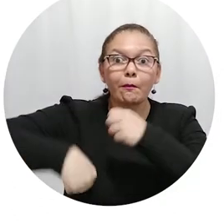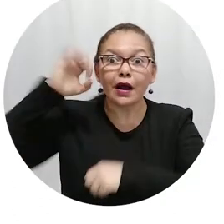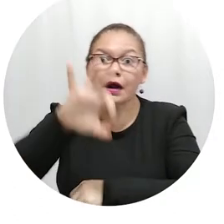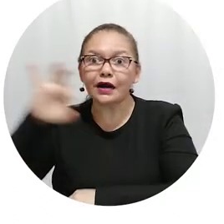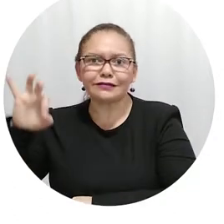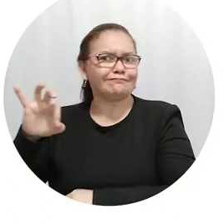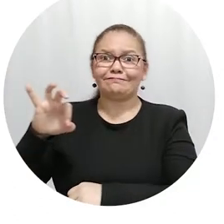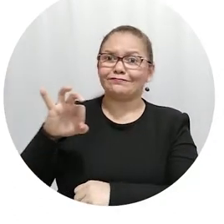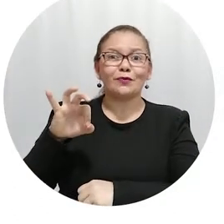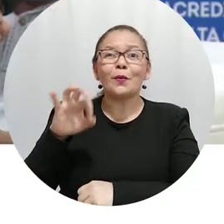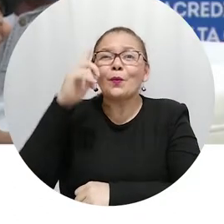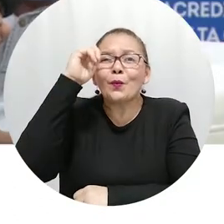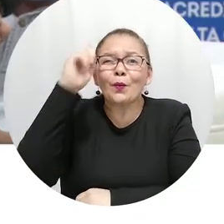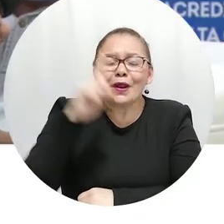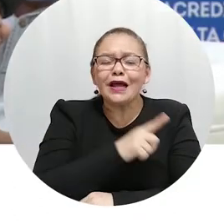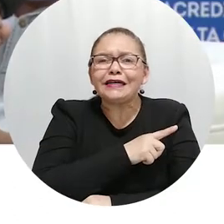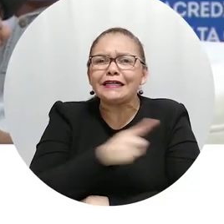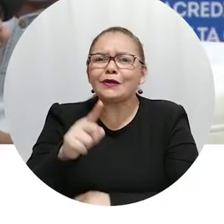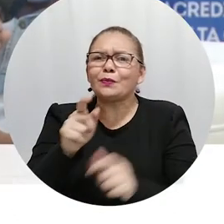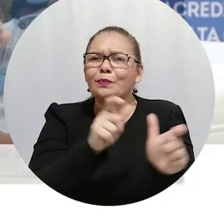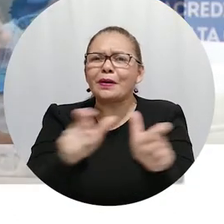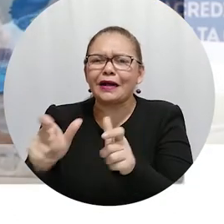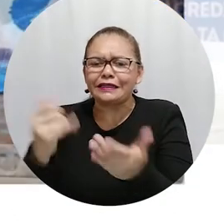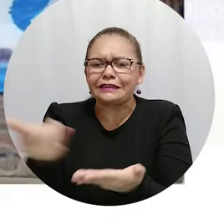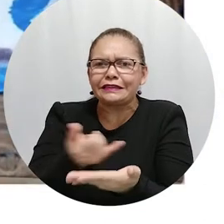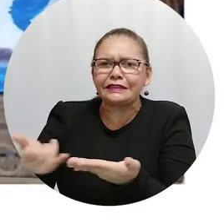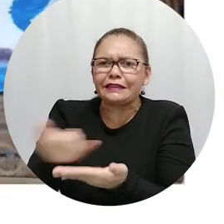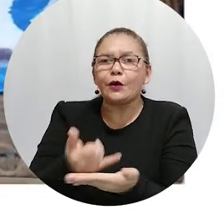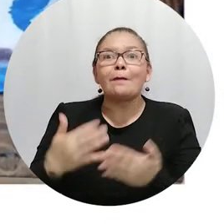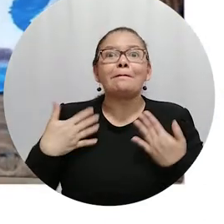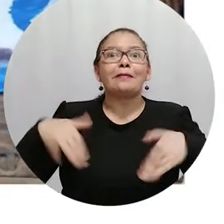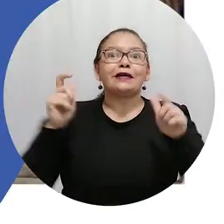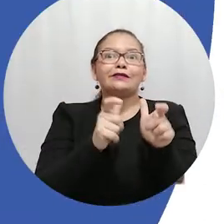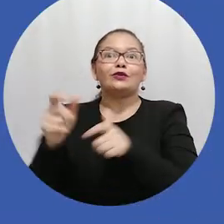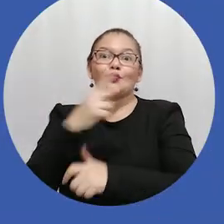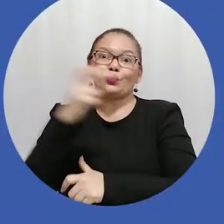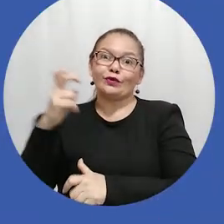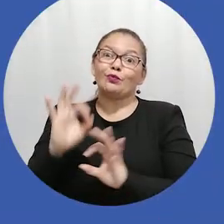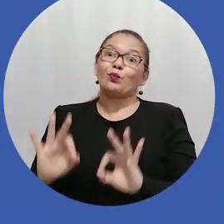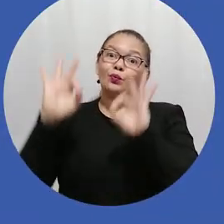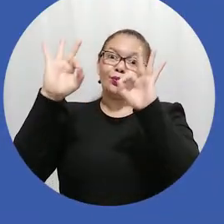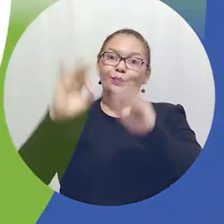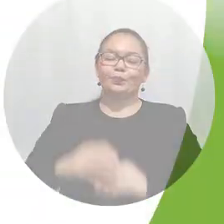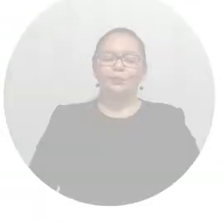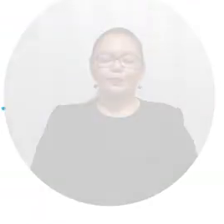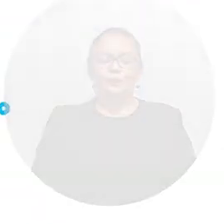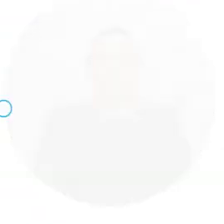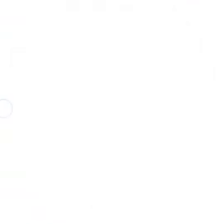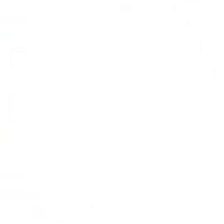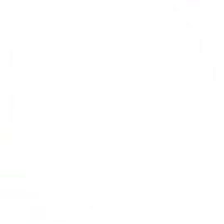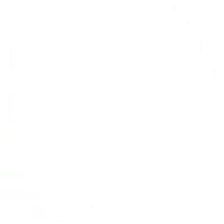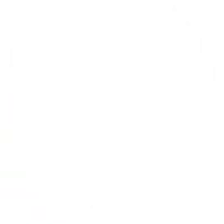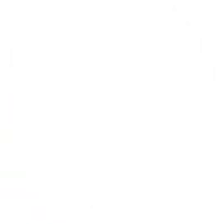porque tuvimos 200 trabajos de excelente calidad. Universidad de Matalena, aún más